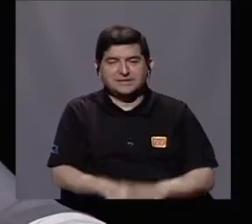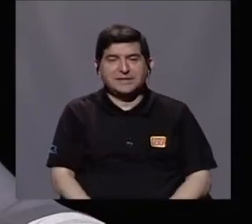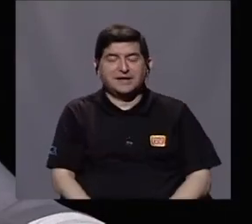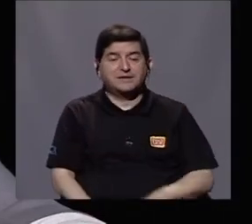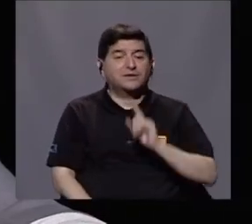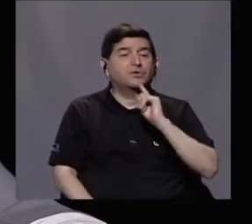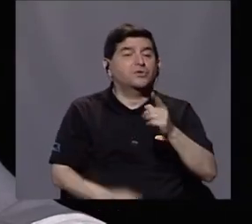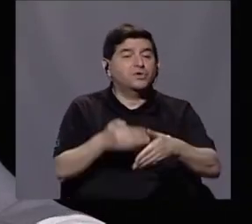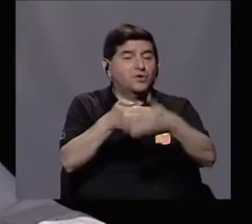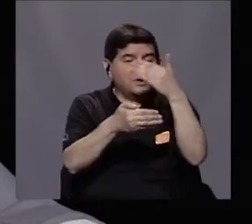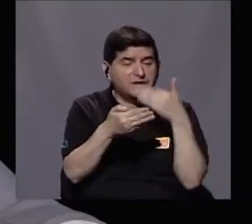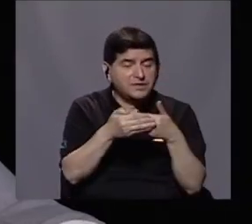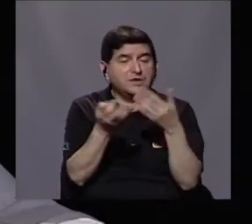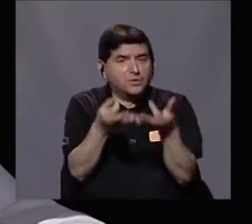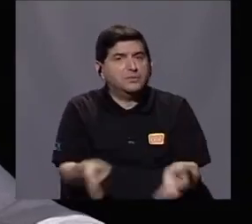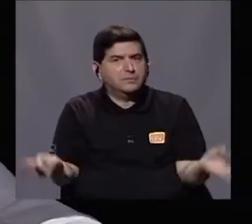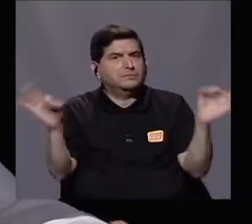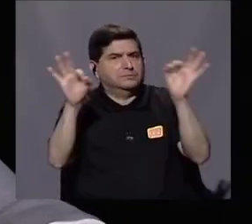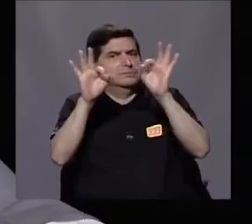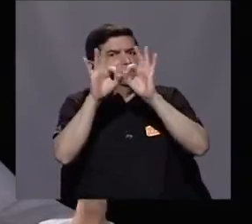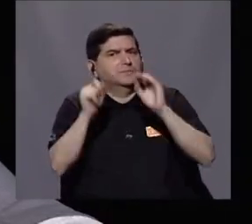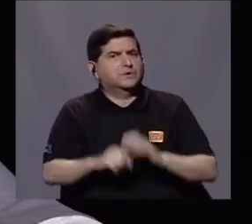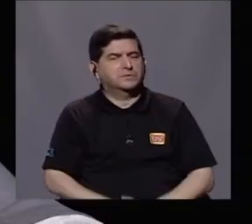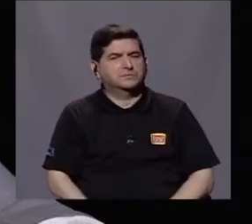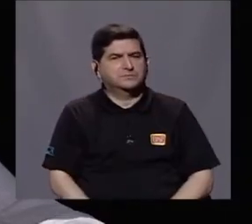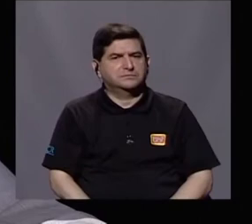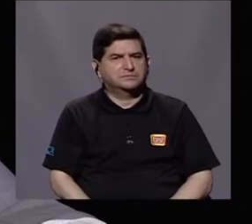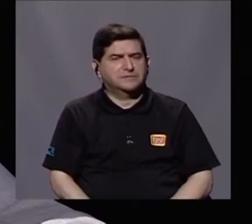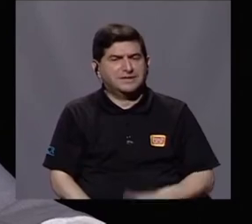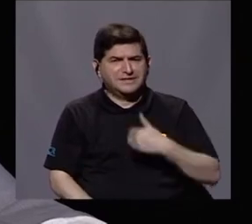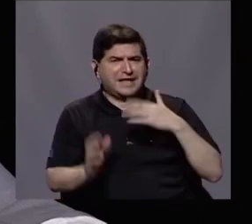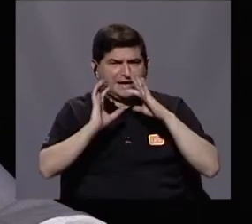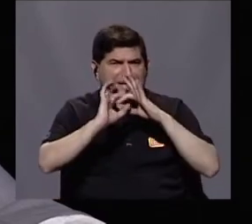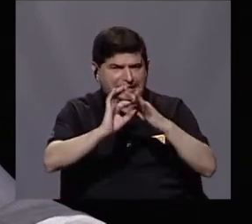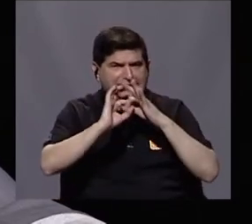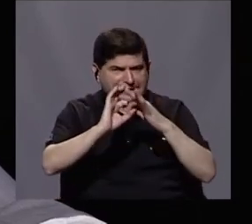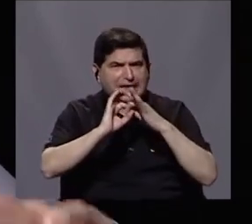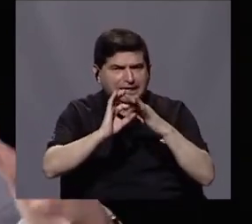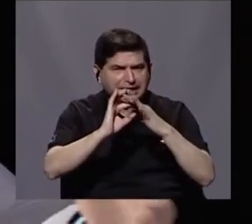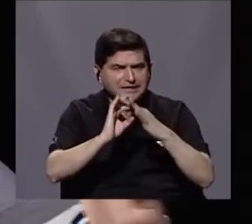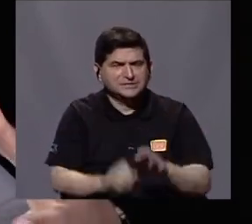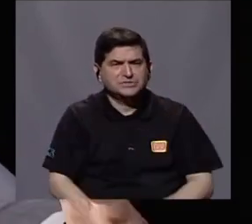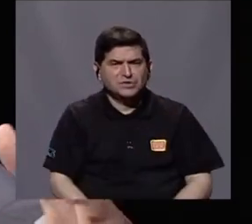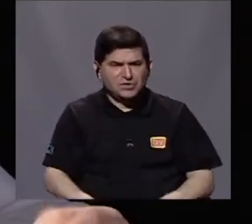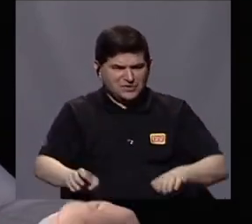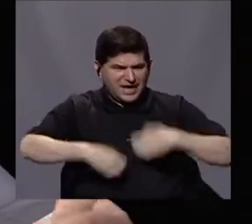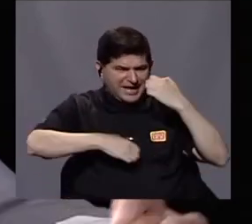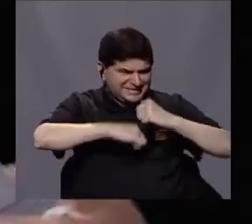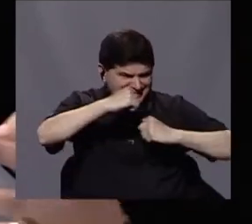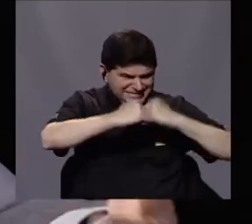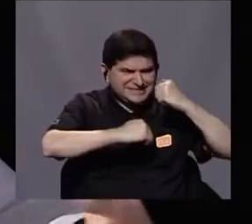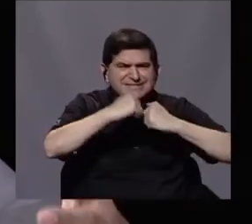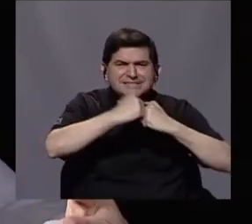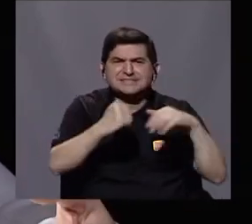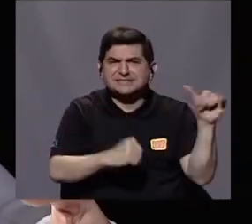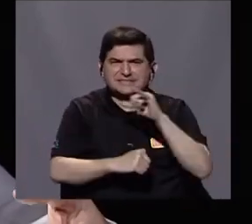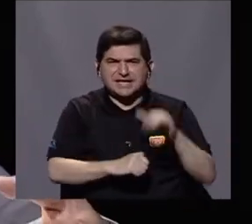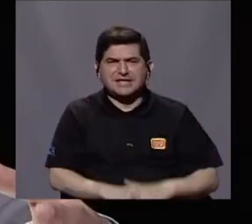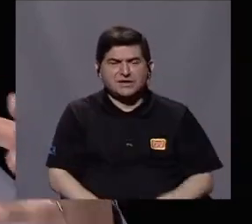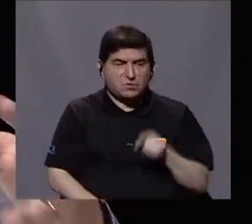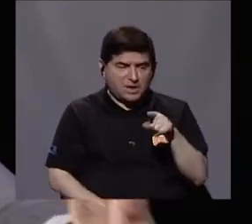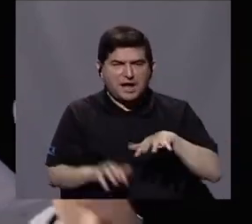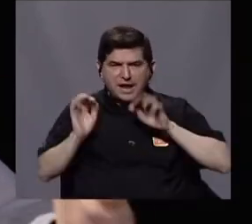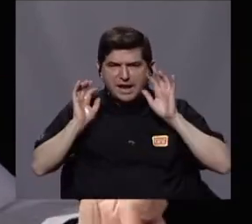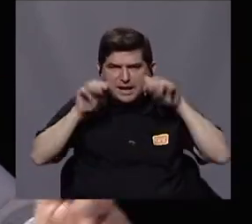plantea don Alex, que creo que es lo más importante de este bloque, y tiene que ver específicamente con cómo existen estructuras que también mueven esas